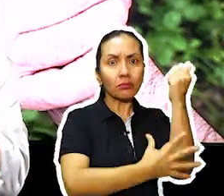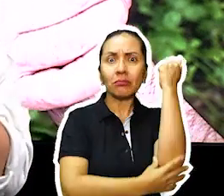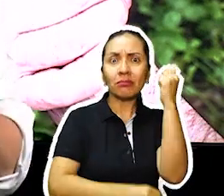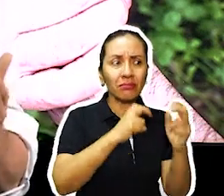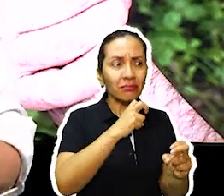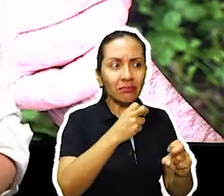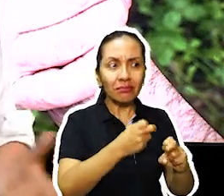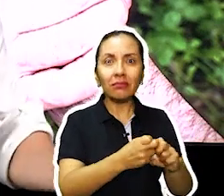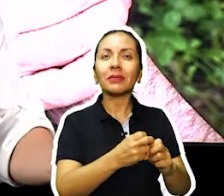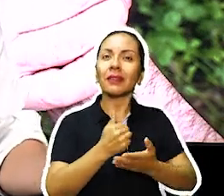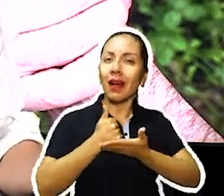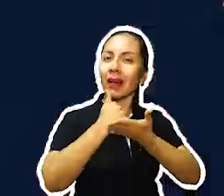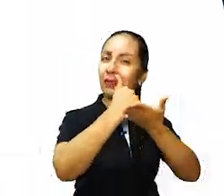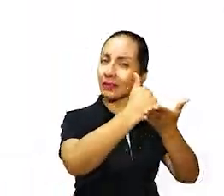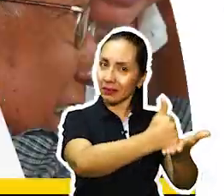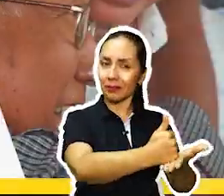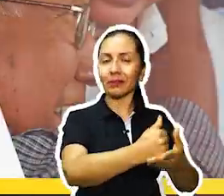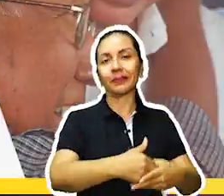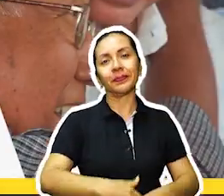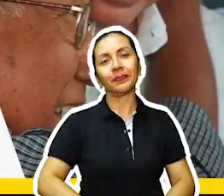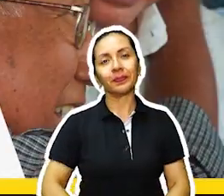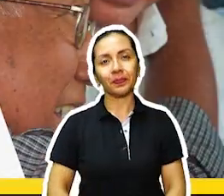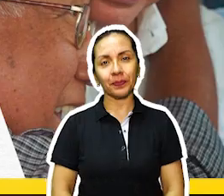está pasando dificultades en el barrio.